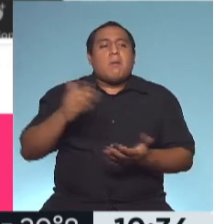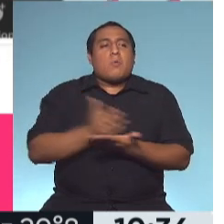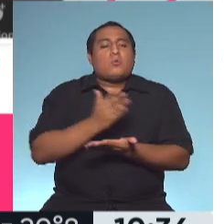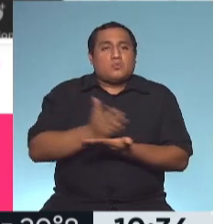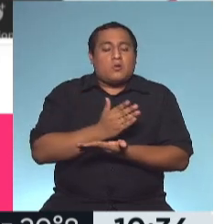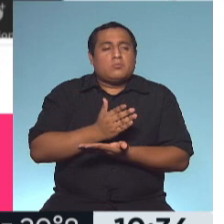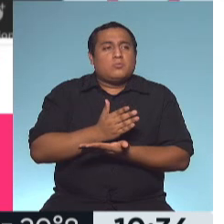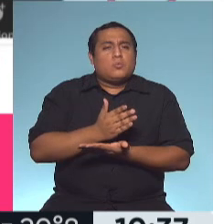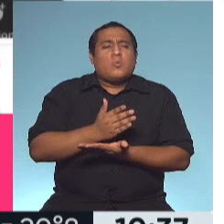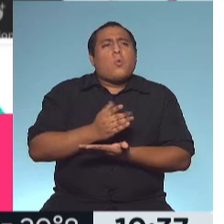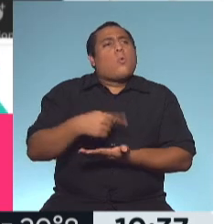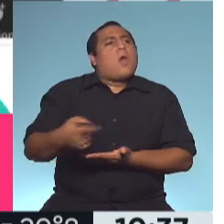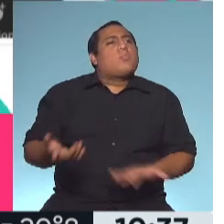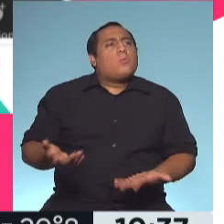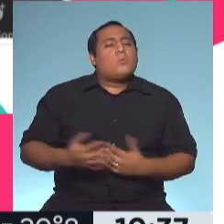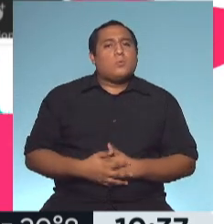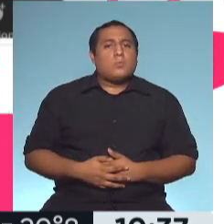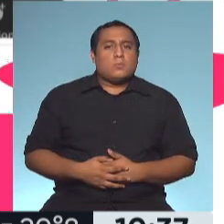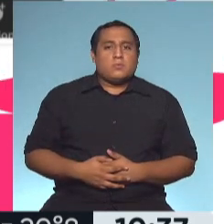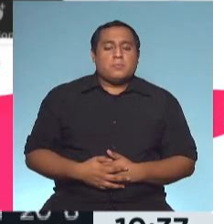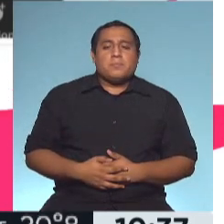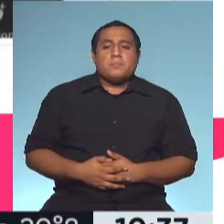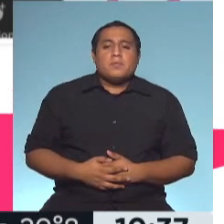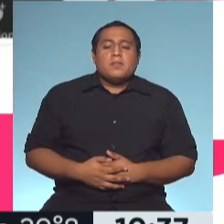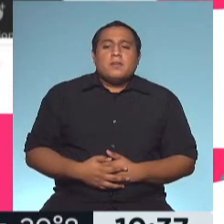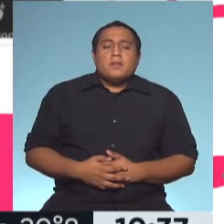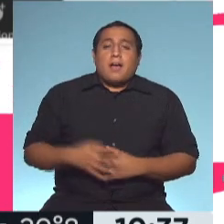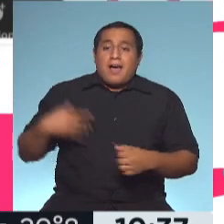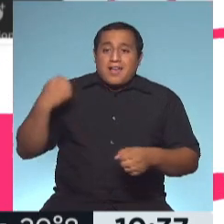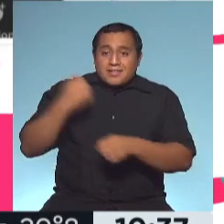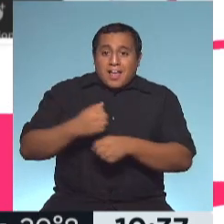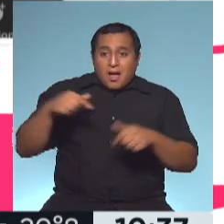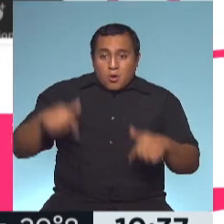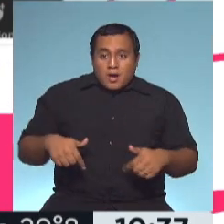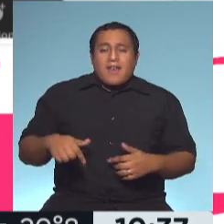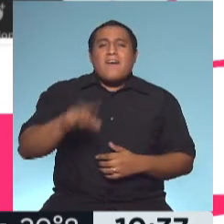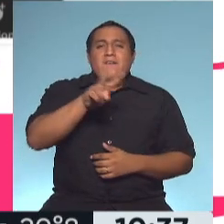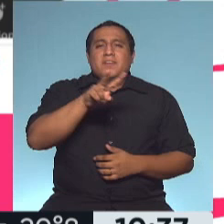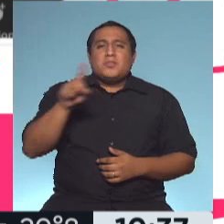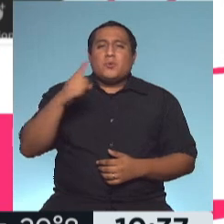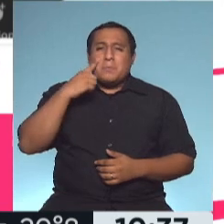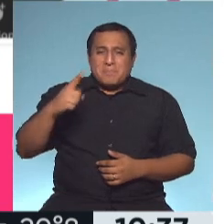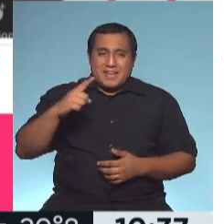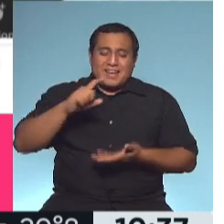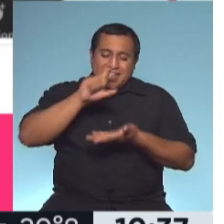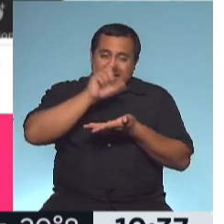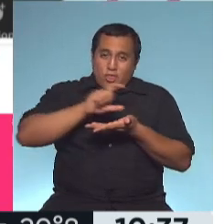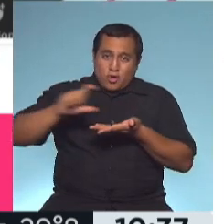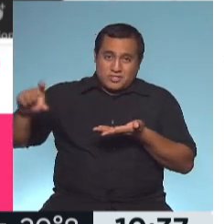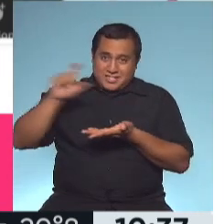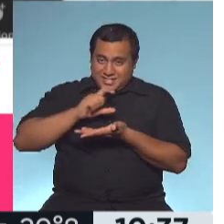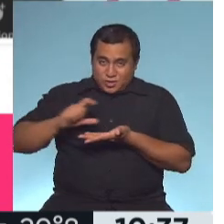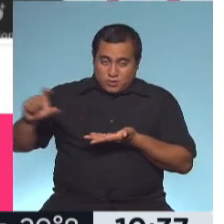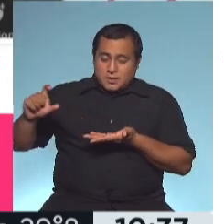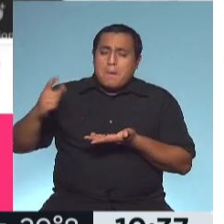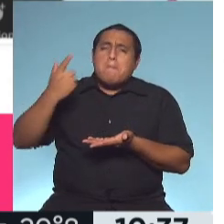producida en la Argentina? Bueno, hasta ahora se hicieron ya 21.000 dosis, que es una partida de